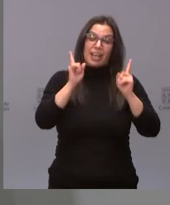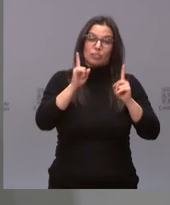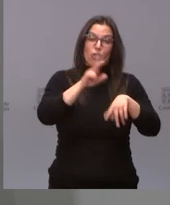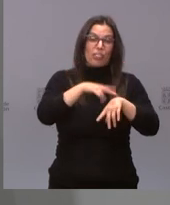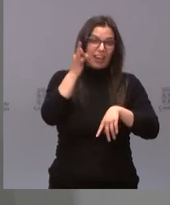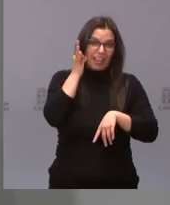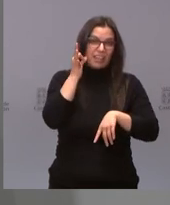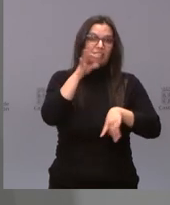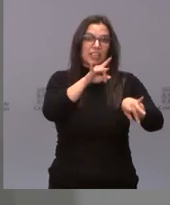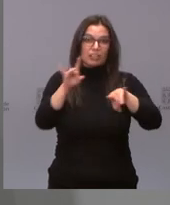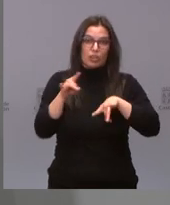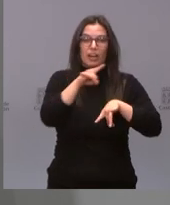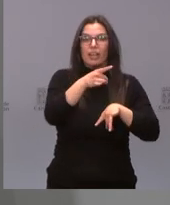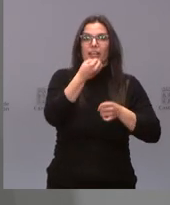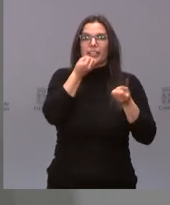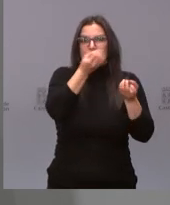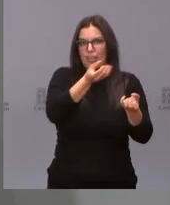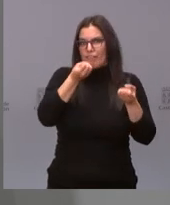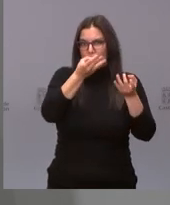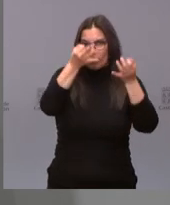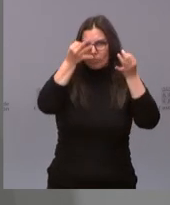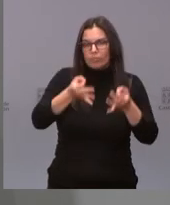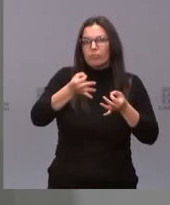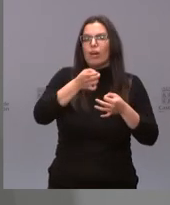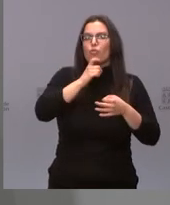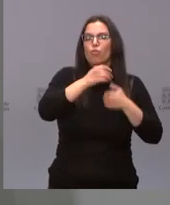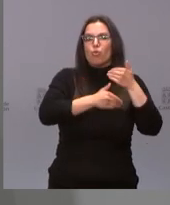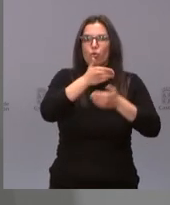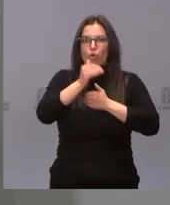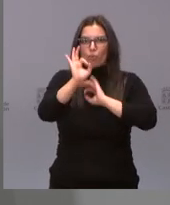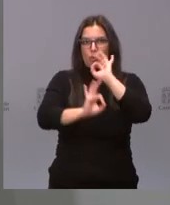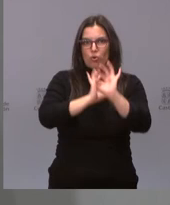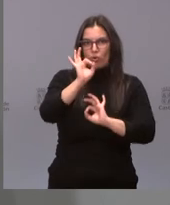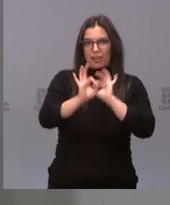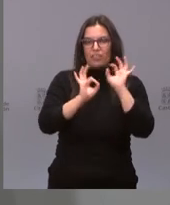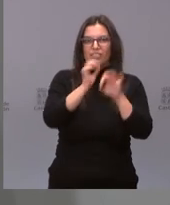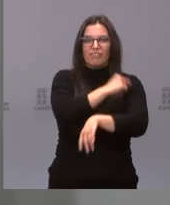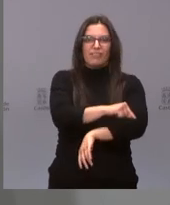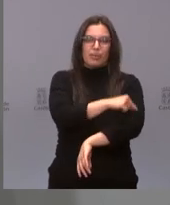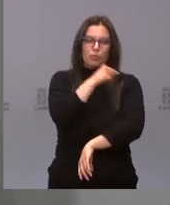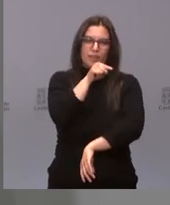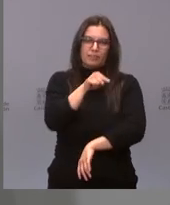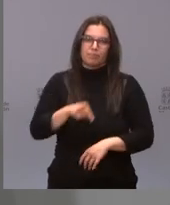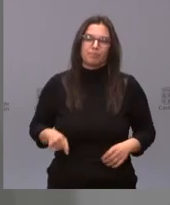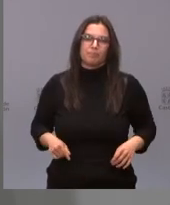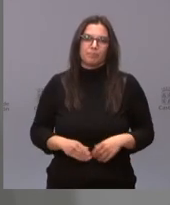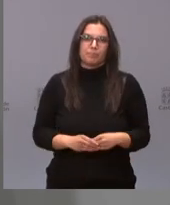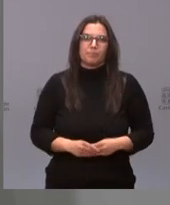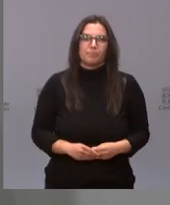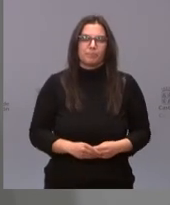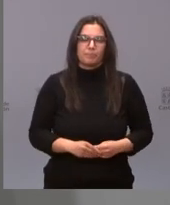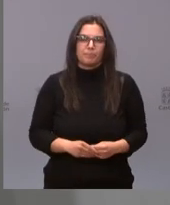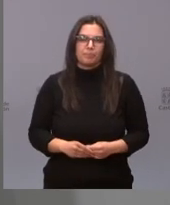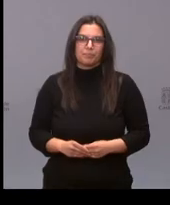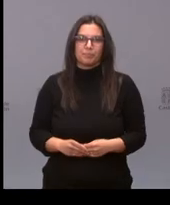este caso, les informará de cómo va a hacer la vacunación en este año, que usted me pregunta.